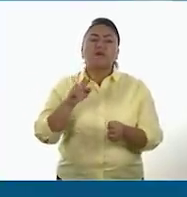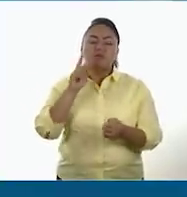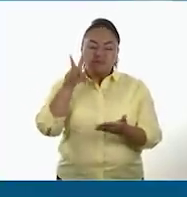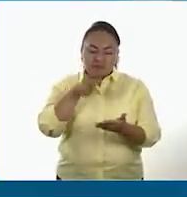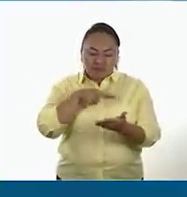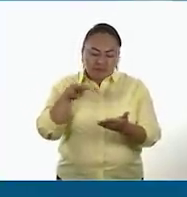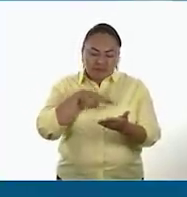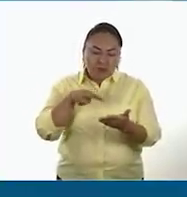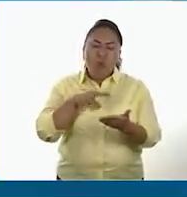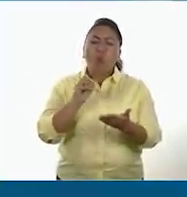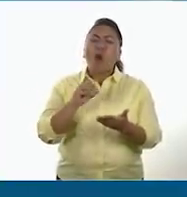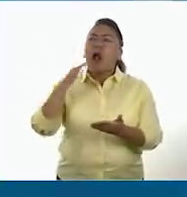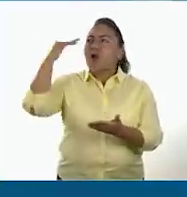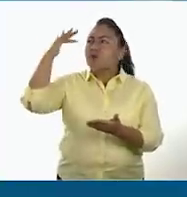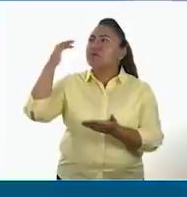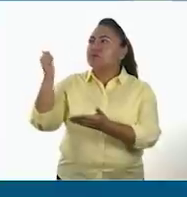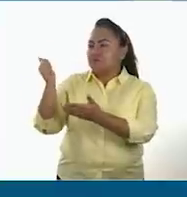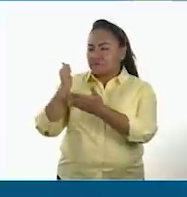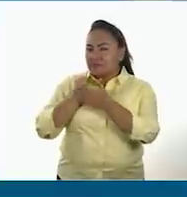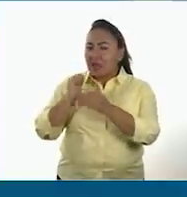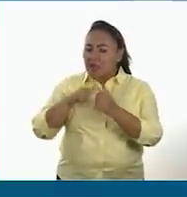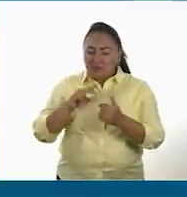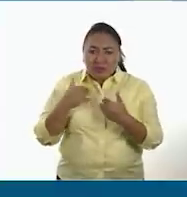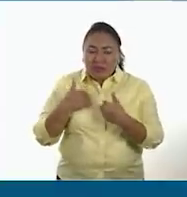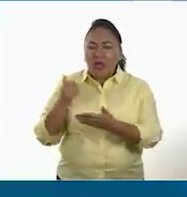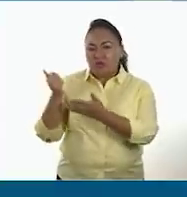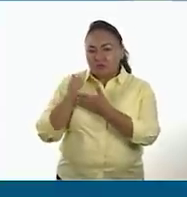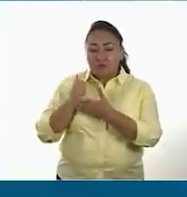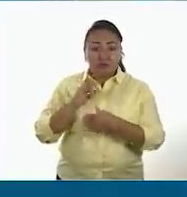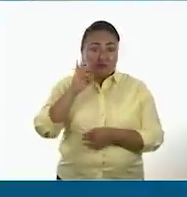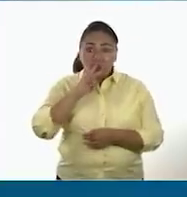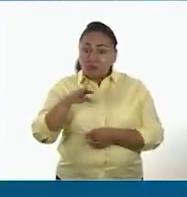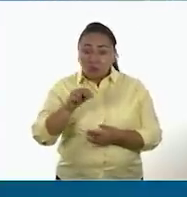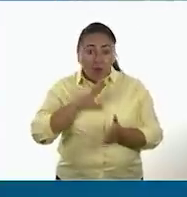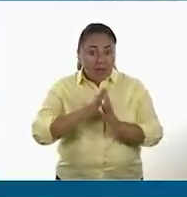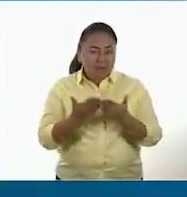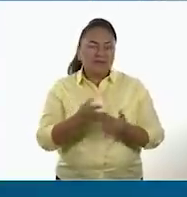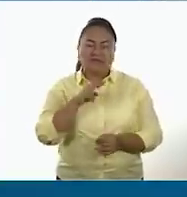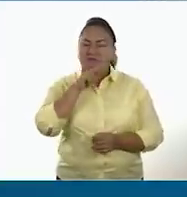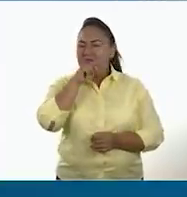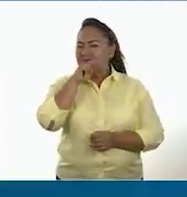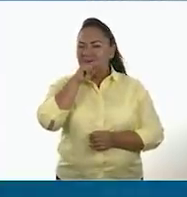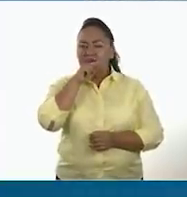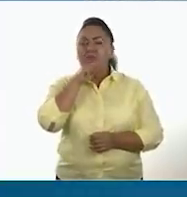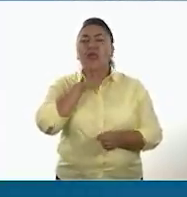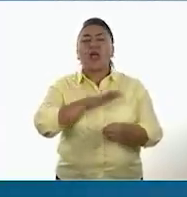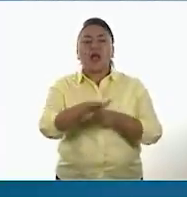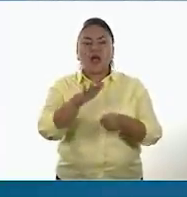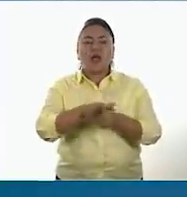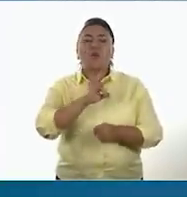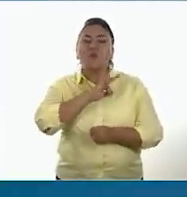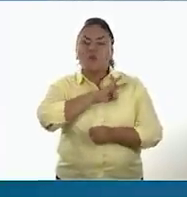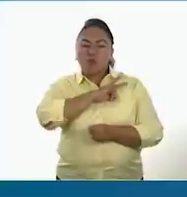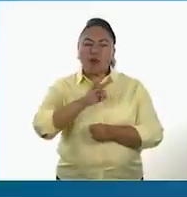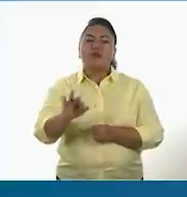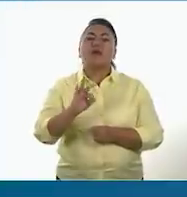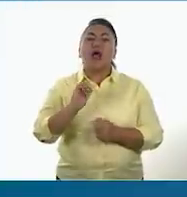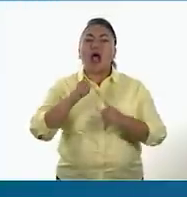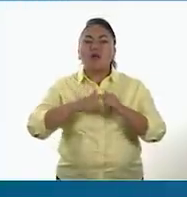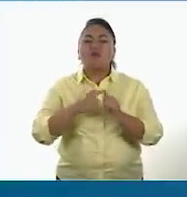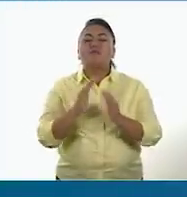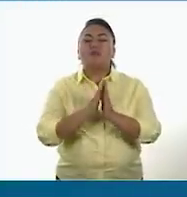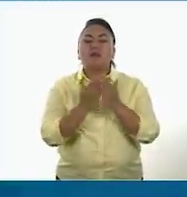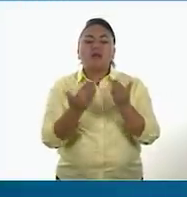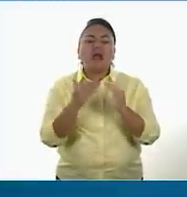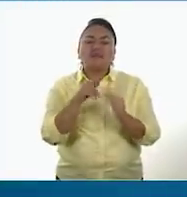paciencia y pide ayuda a un adulto si algo no entiendes. Si no los tienes, no te preocupes. También puedes consultar en algún libro